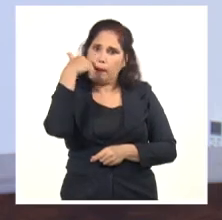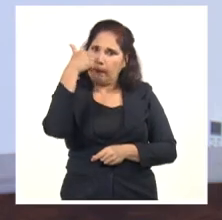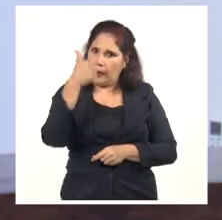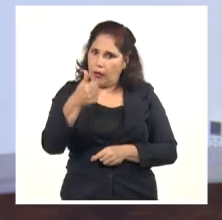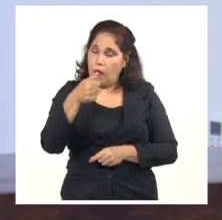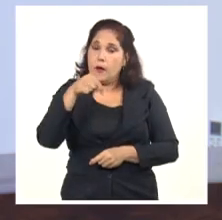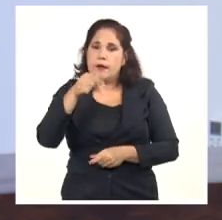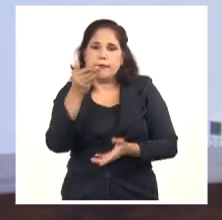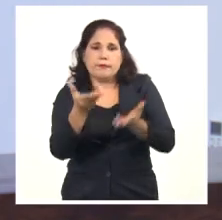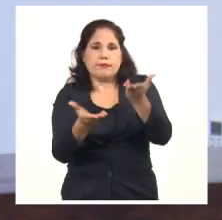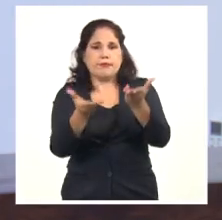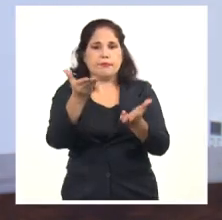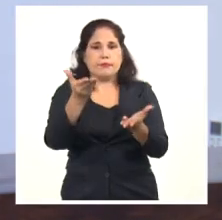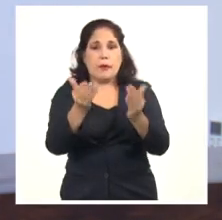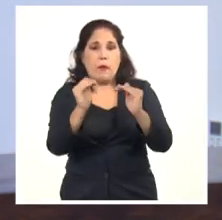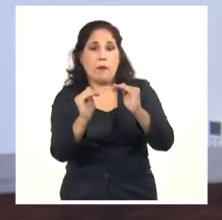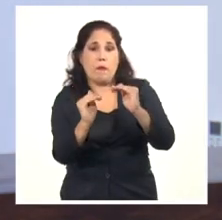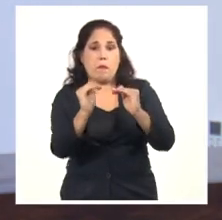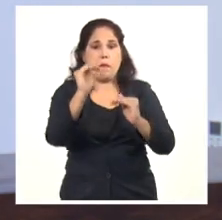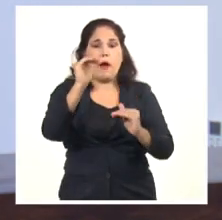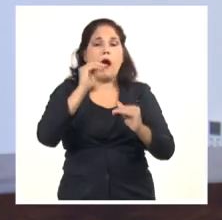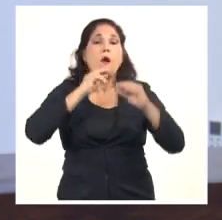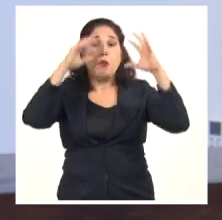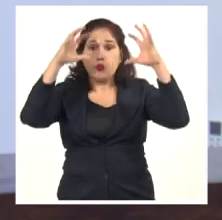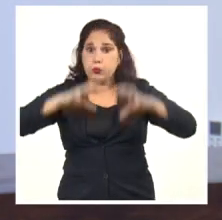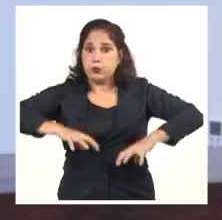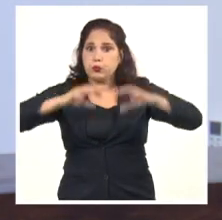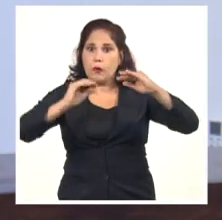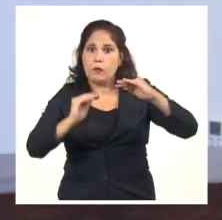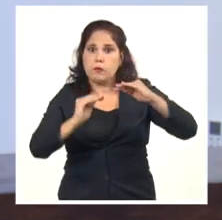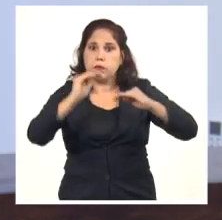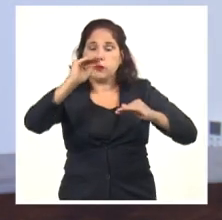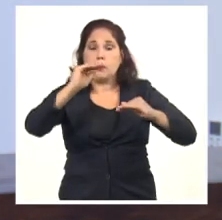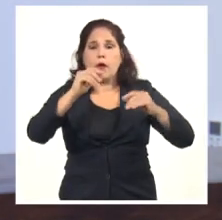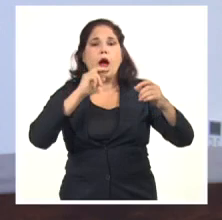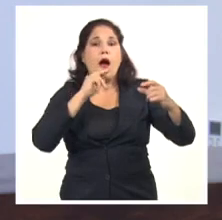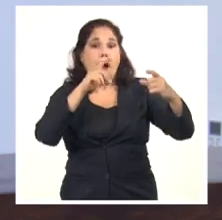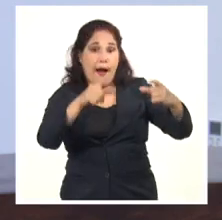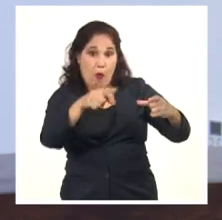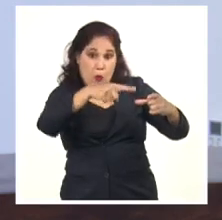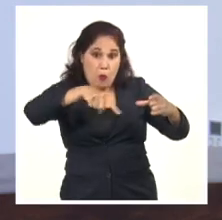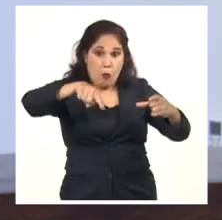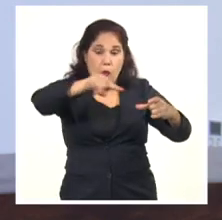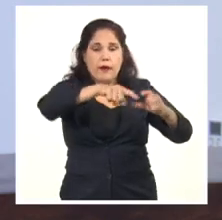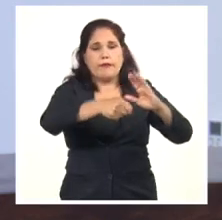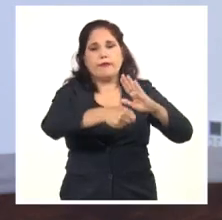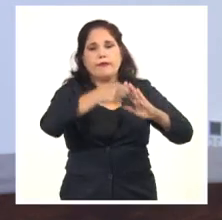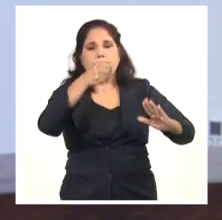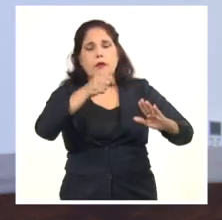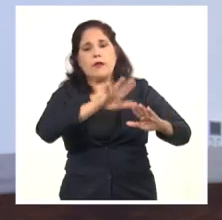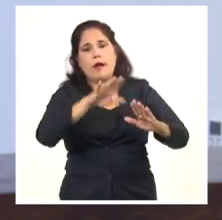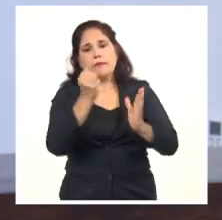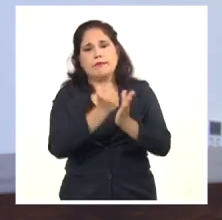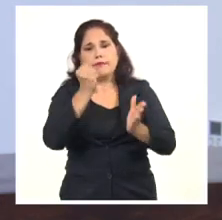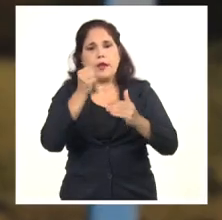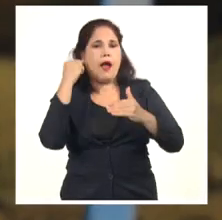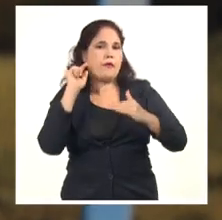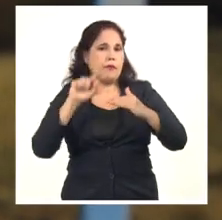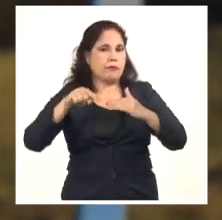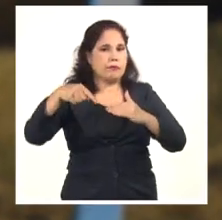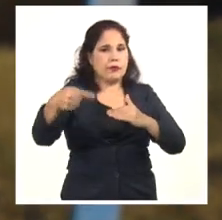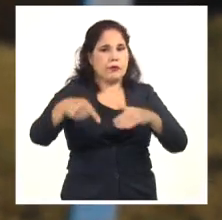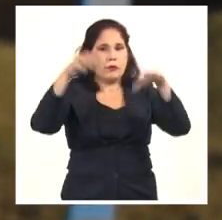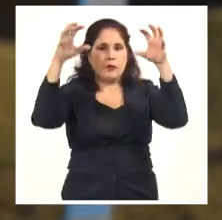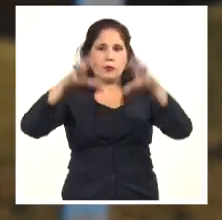también nos viene a incrementar volúmenes que van a estar retenidos en estos embalses que nos van a permitir ya tener una cierta garantía para el año que viene.